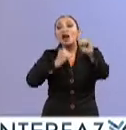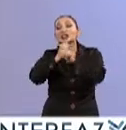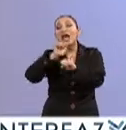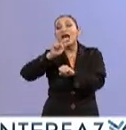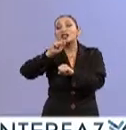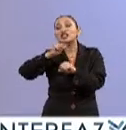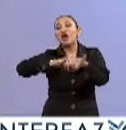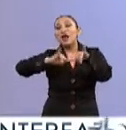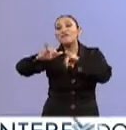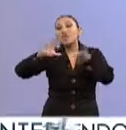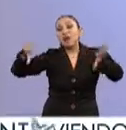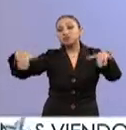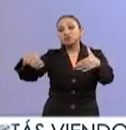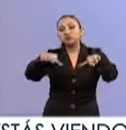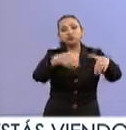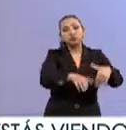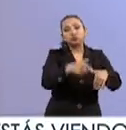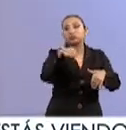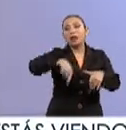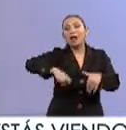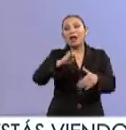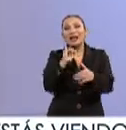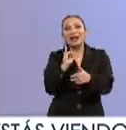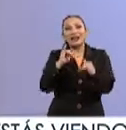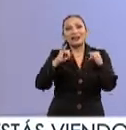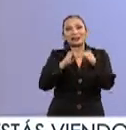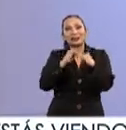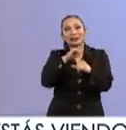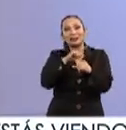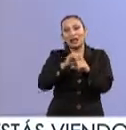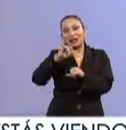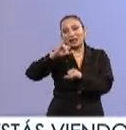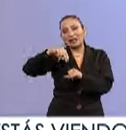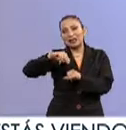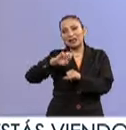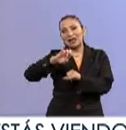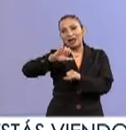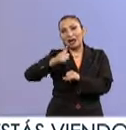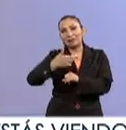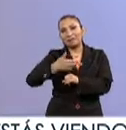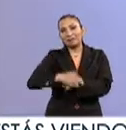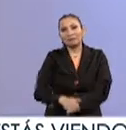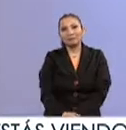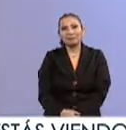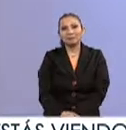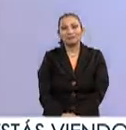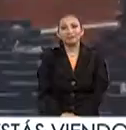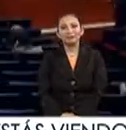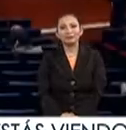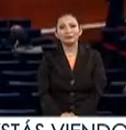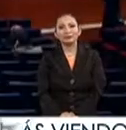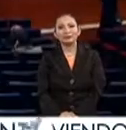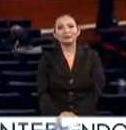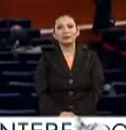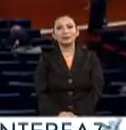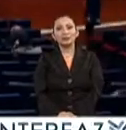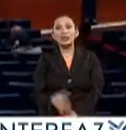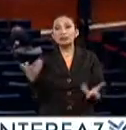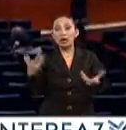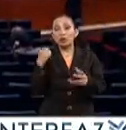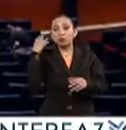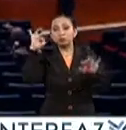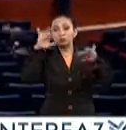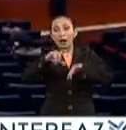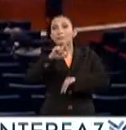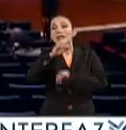etnografía colectiva esto en el Instituto Nacional de Antropología e Historia Se realizó el